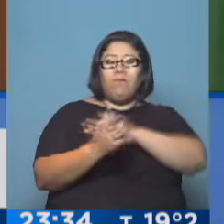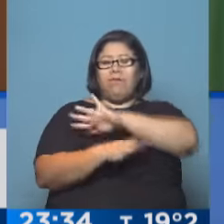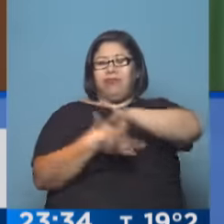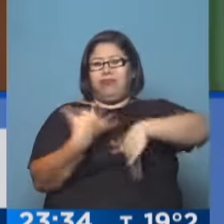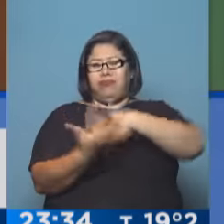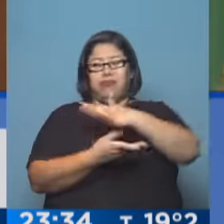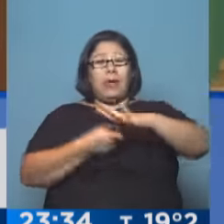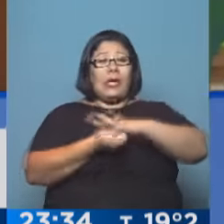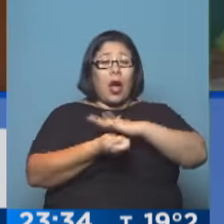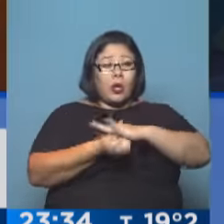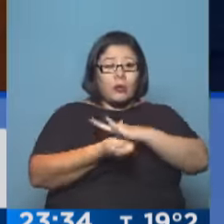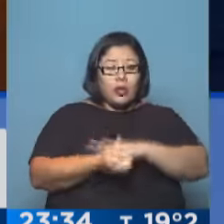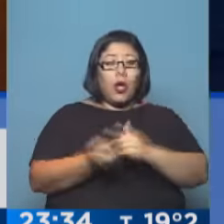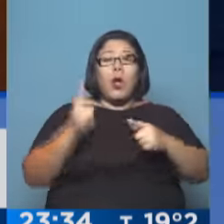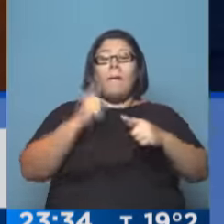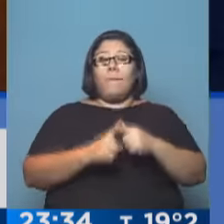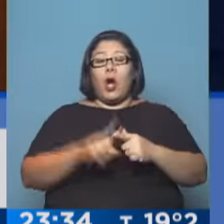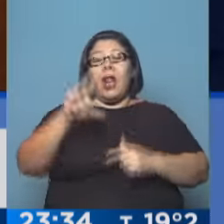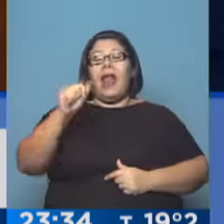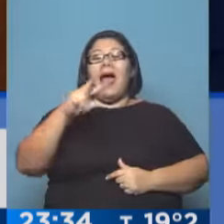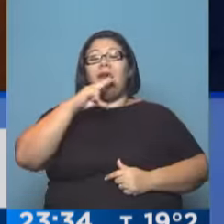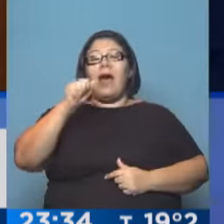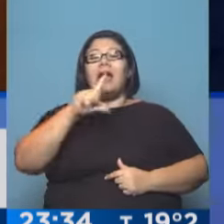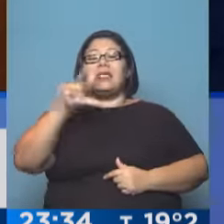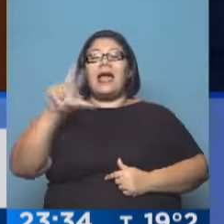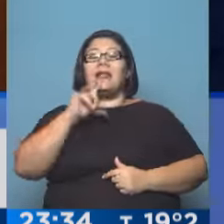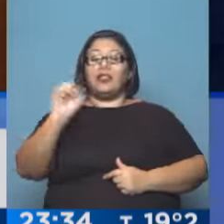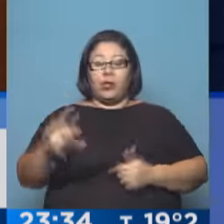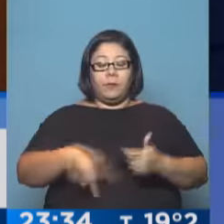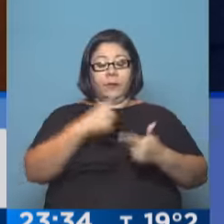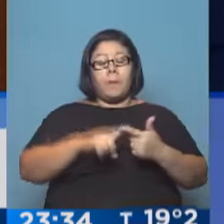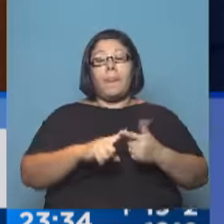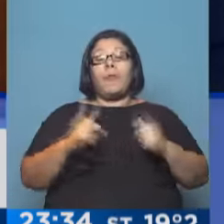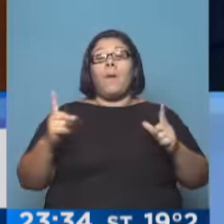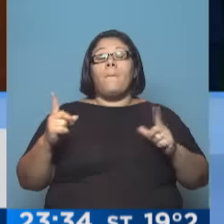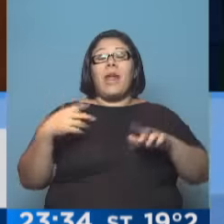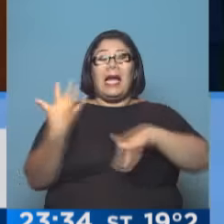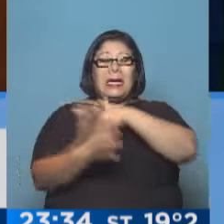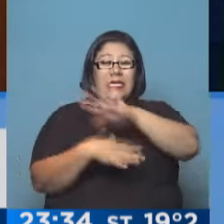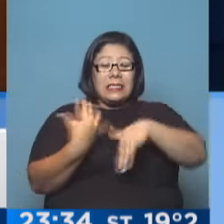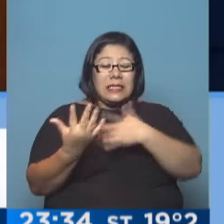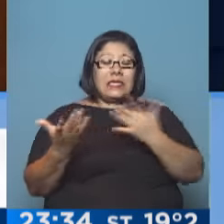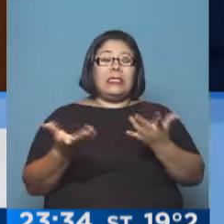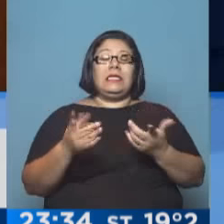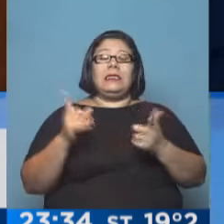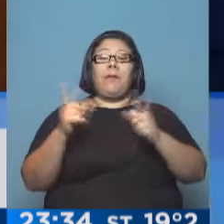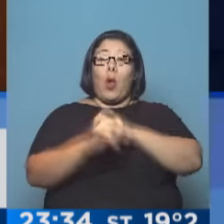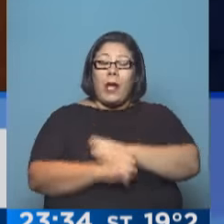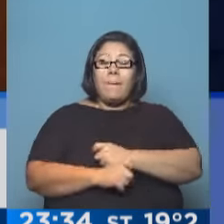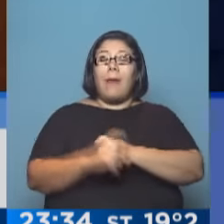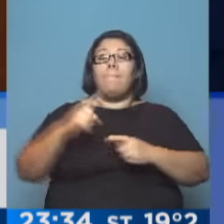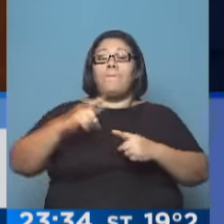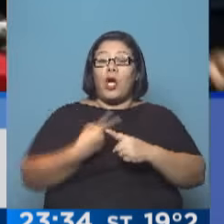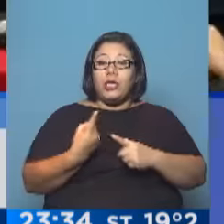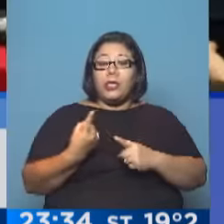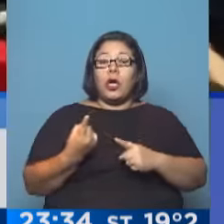a través del escándalo del Davallato. Hay una crisis política porque hay severos problemas de gobernabilidad, sobre todo en la relación de